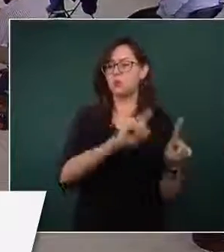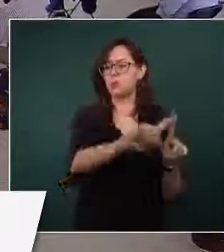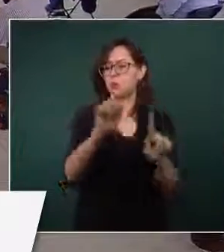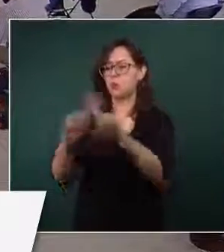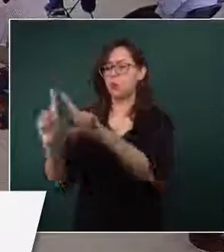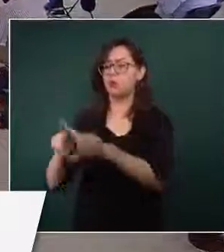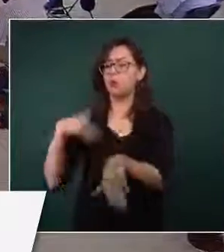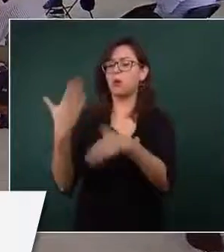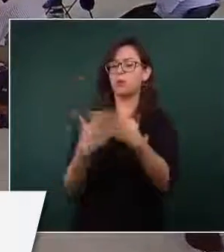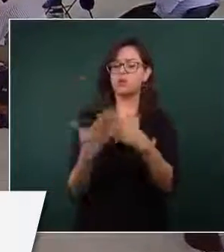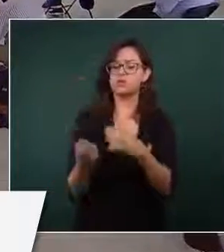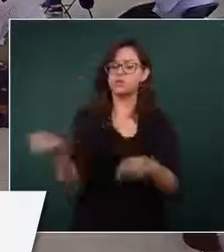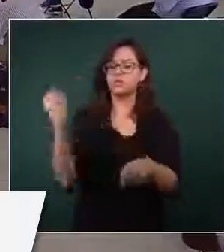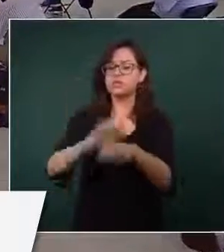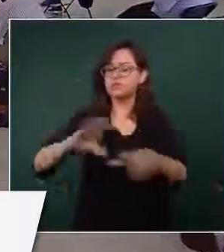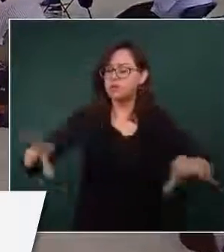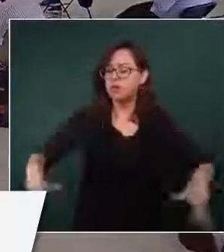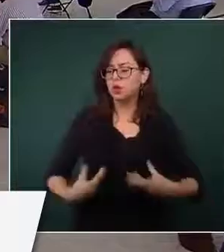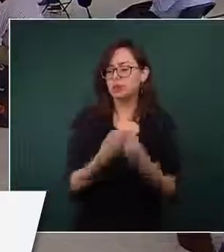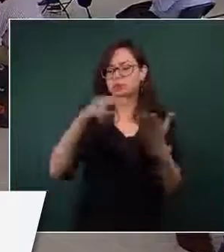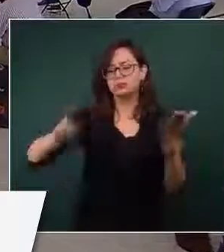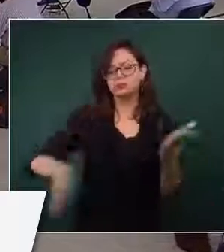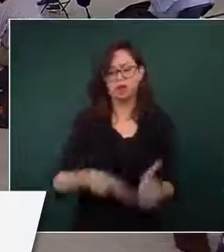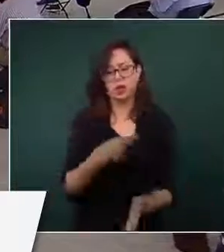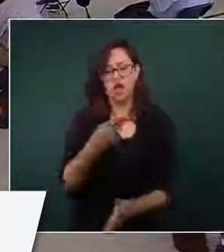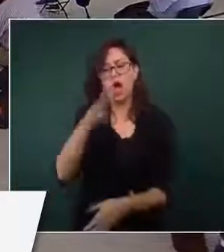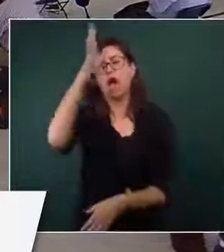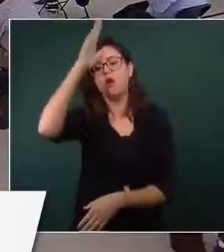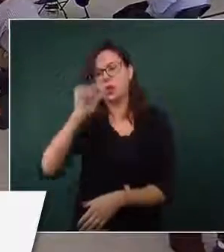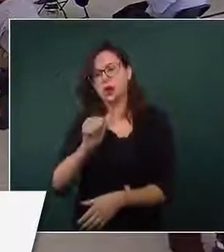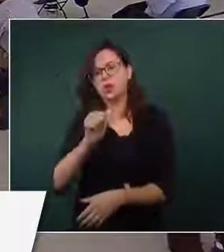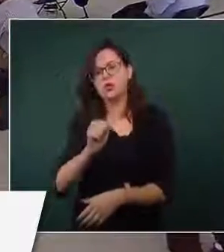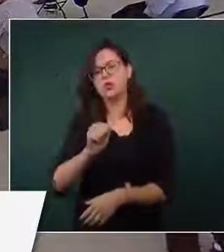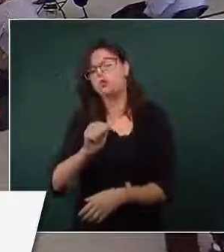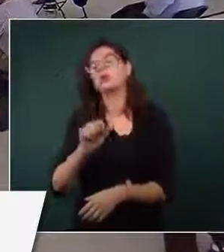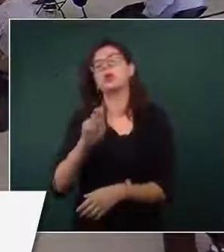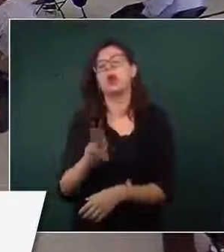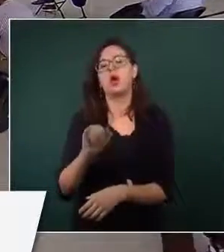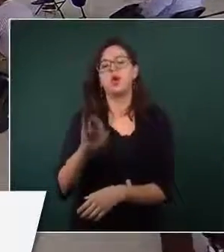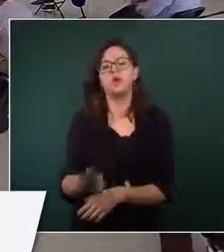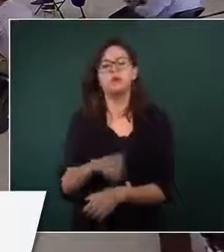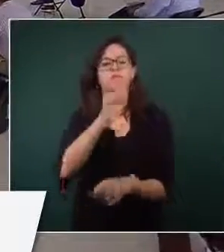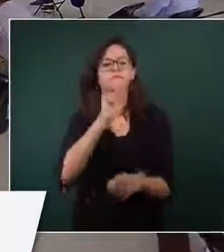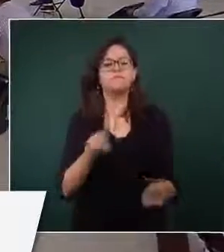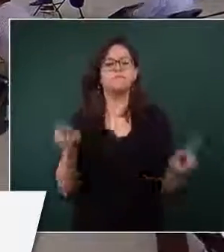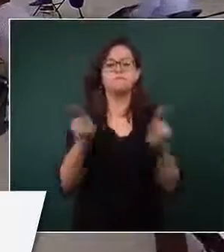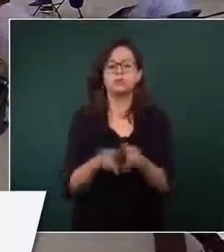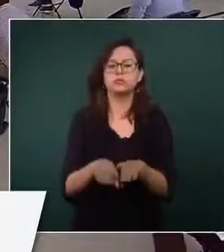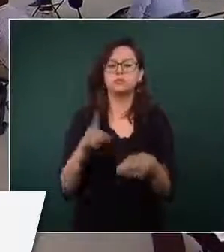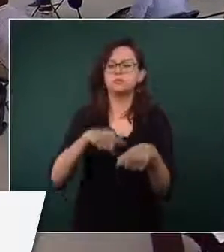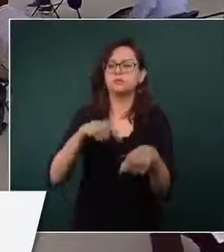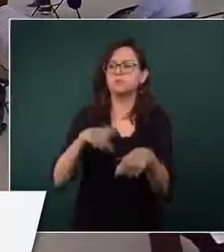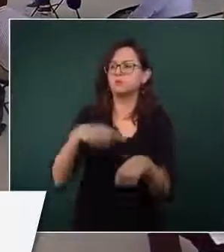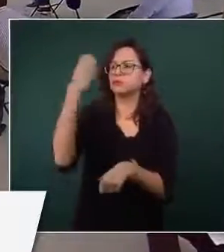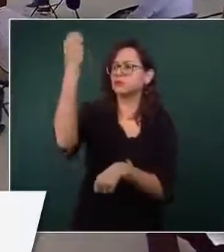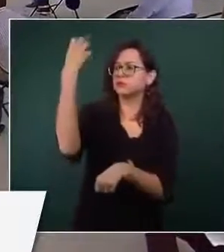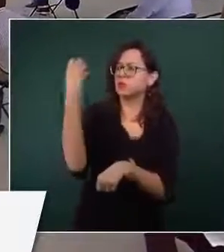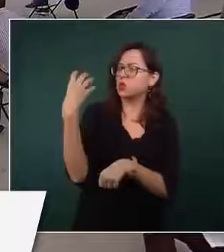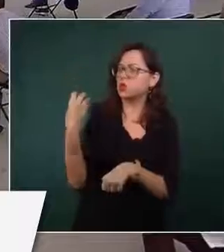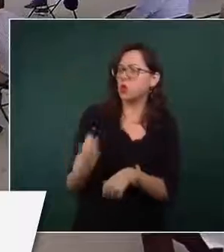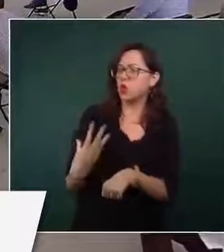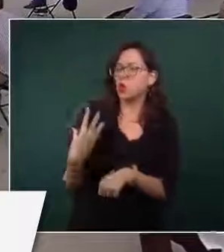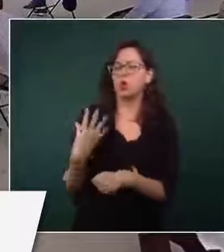un convenio con la Unidad de Inteligencia Financiera y también de un convenio, de un ajuste al semáforo epidemiológico.